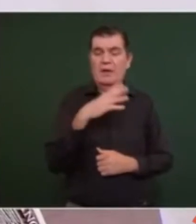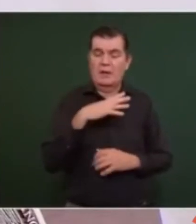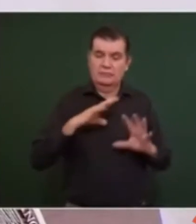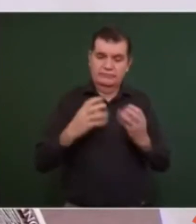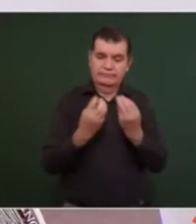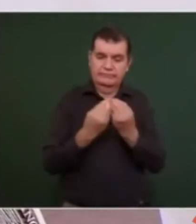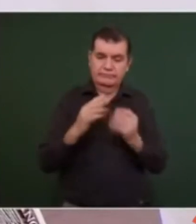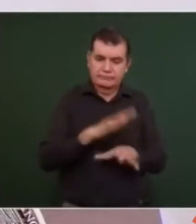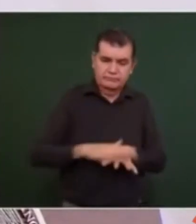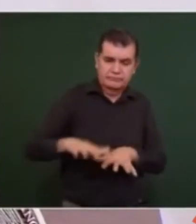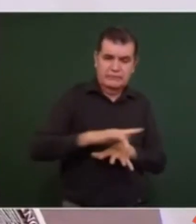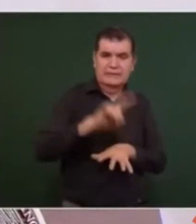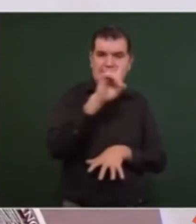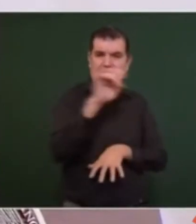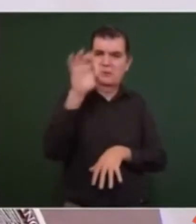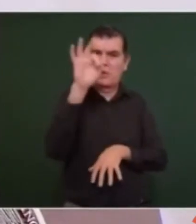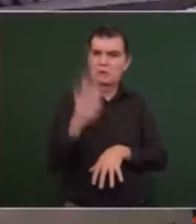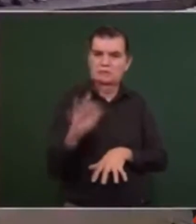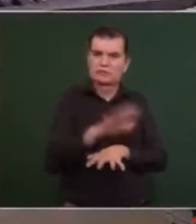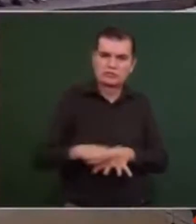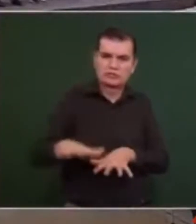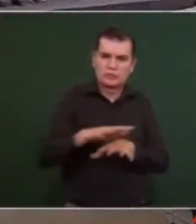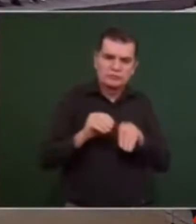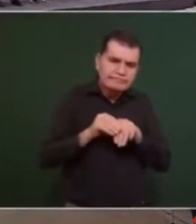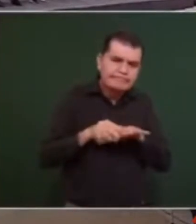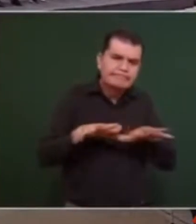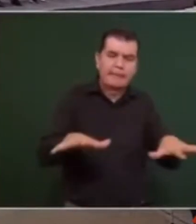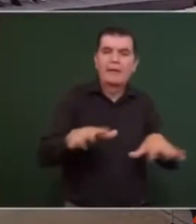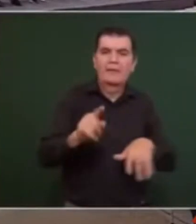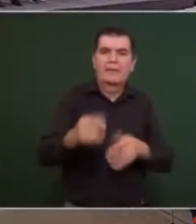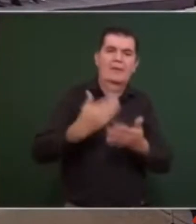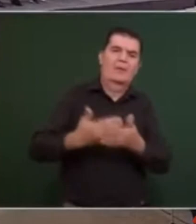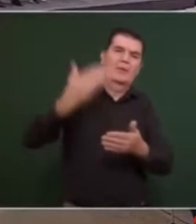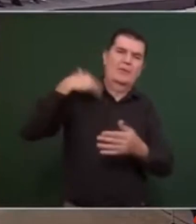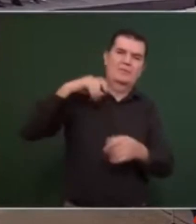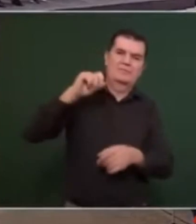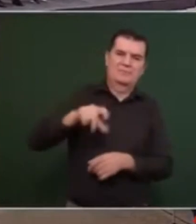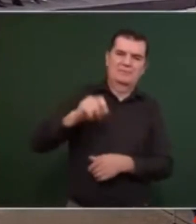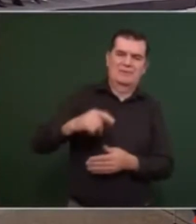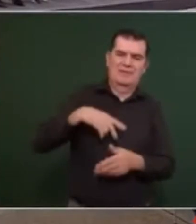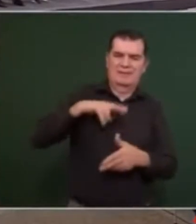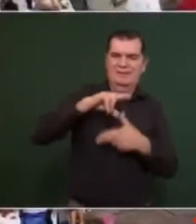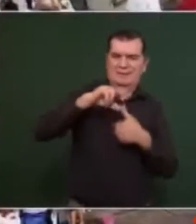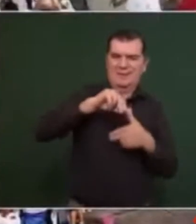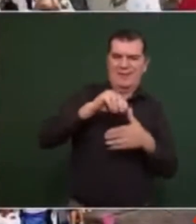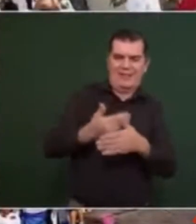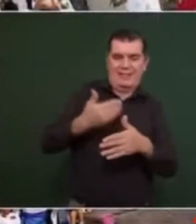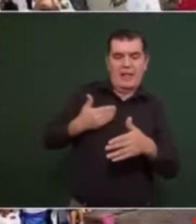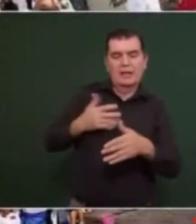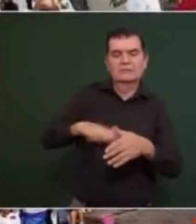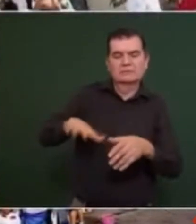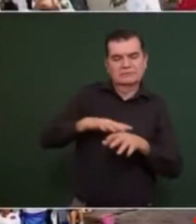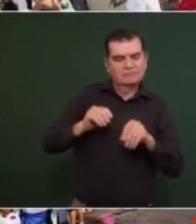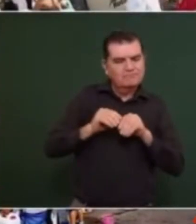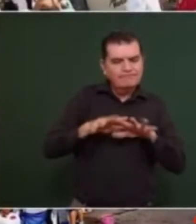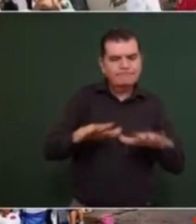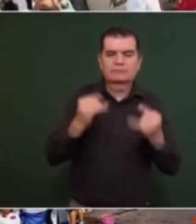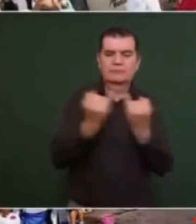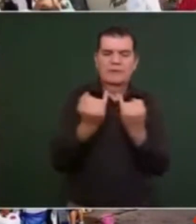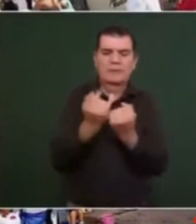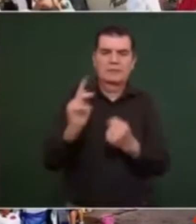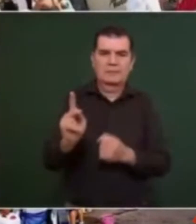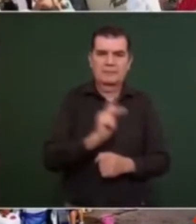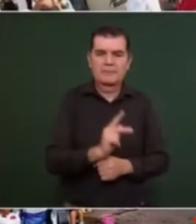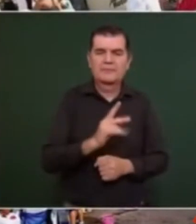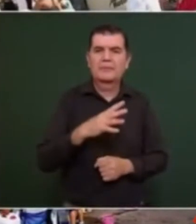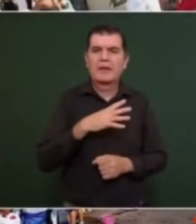una cobertura al 100% de lo que se tenía antes de la presencia del huracán Otis. Se